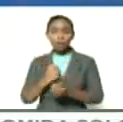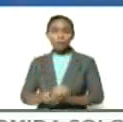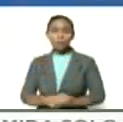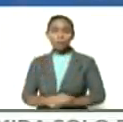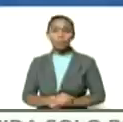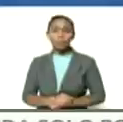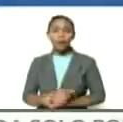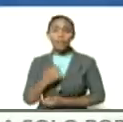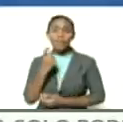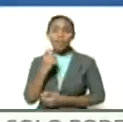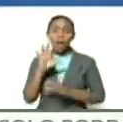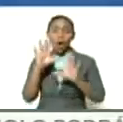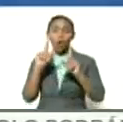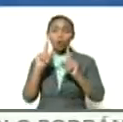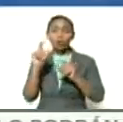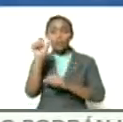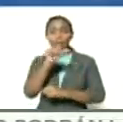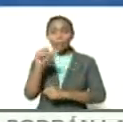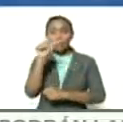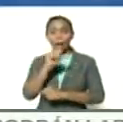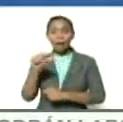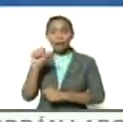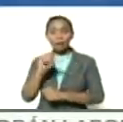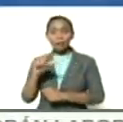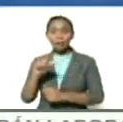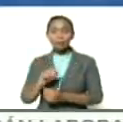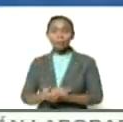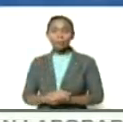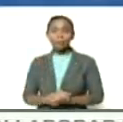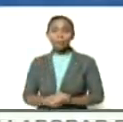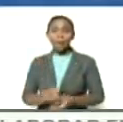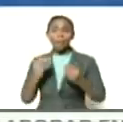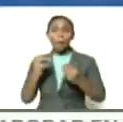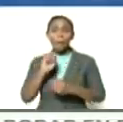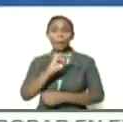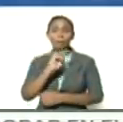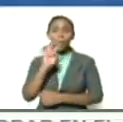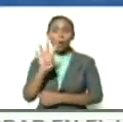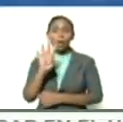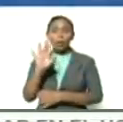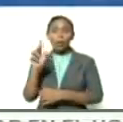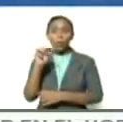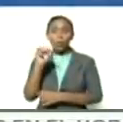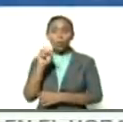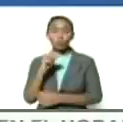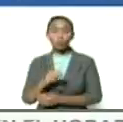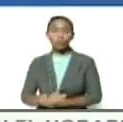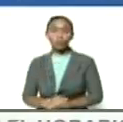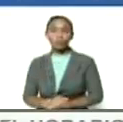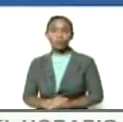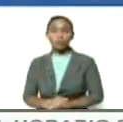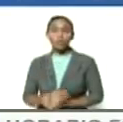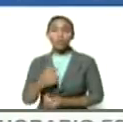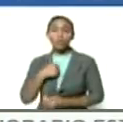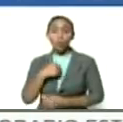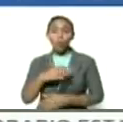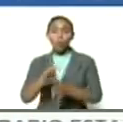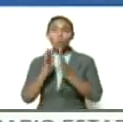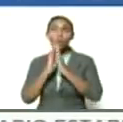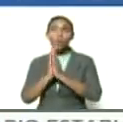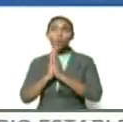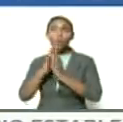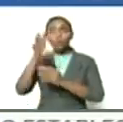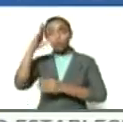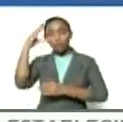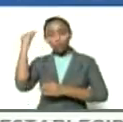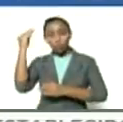faltan 11 semanas para el 24 de junio y aspiro con el favor de Dios